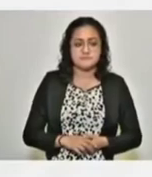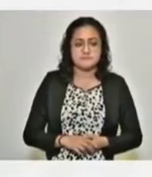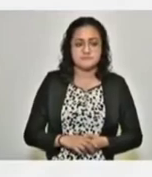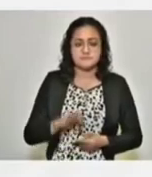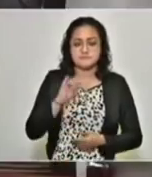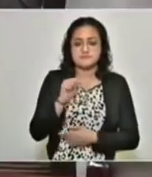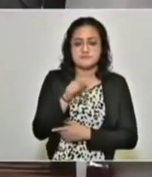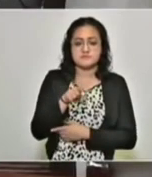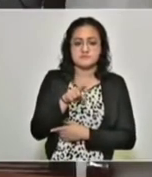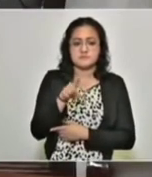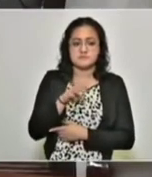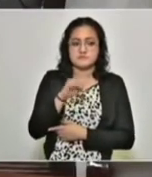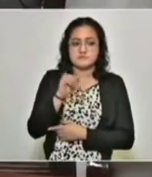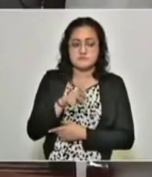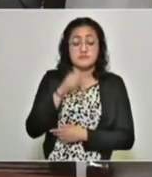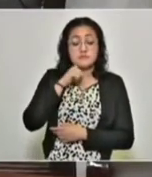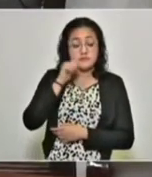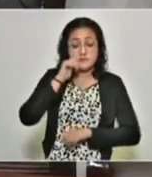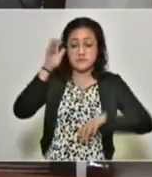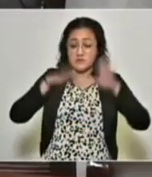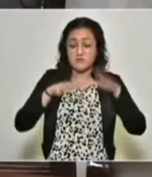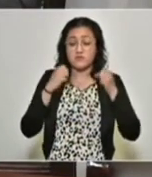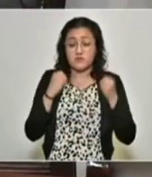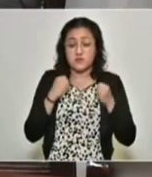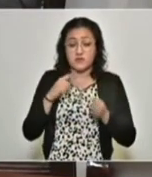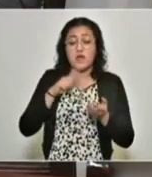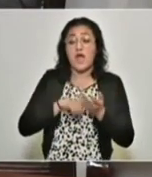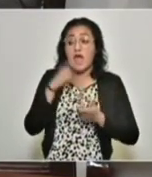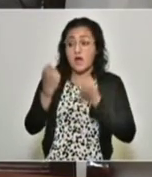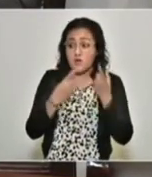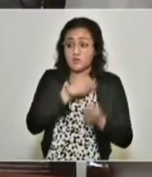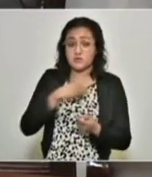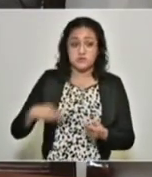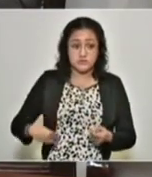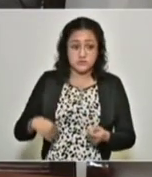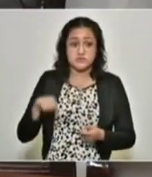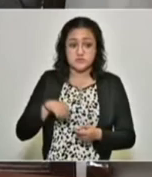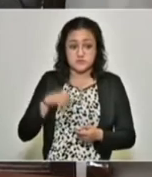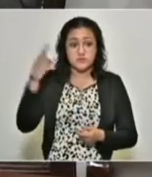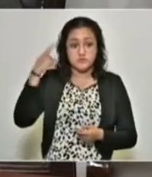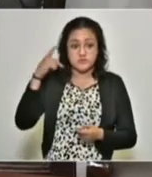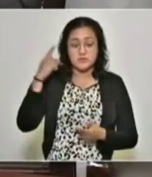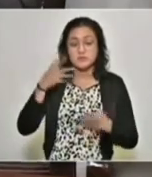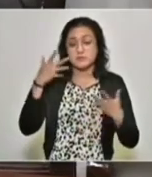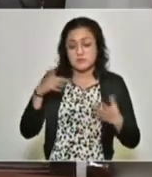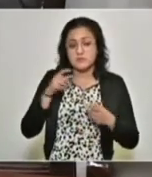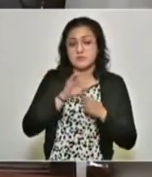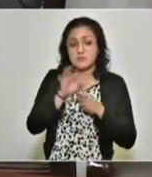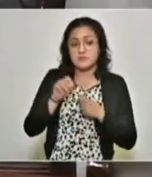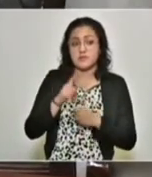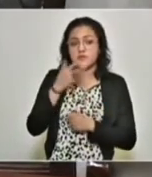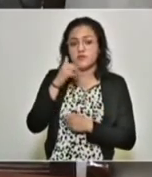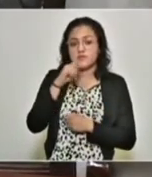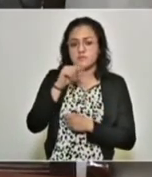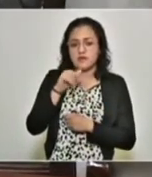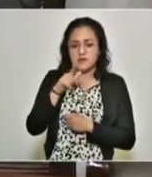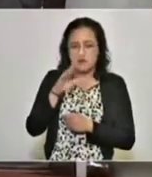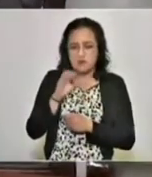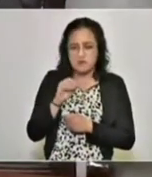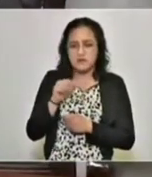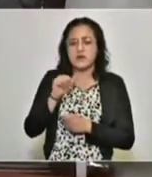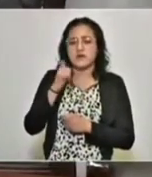Te confirmo, el día de ayer hubo lluvias fuertes en algunos municipios del estado, en Huitamalco, en